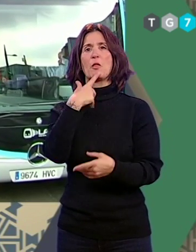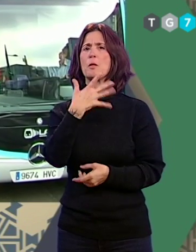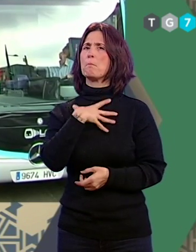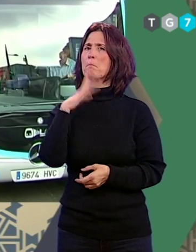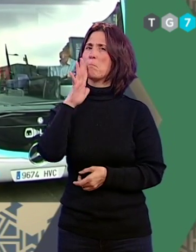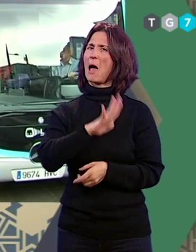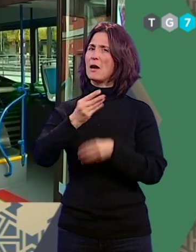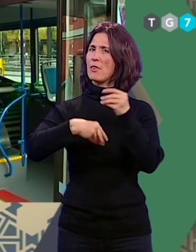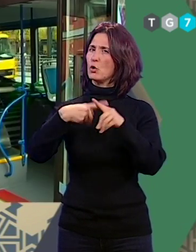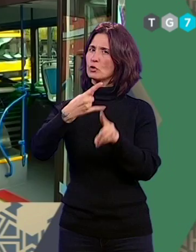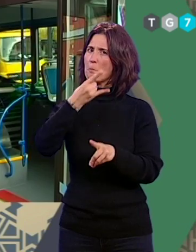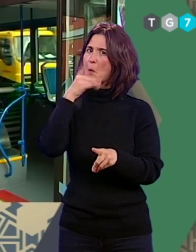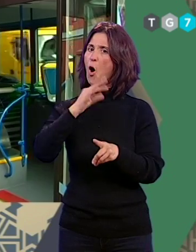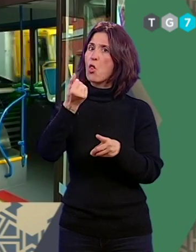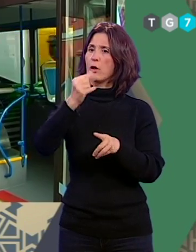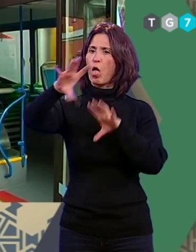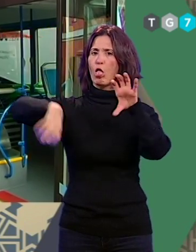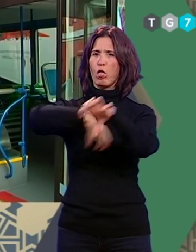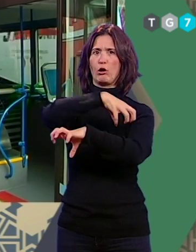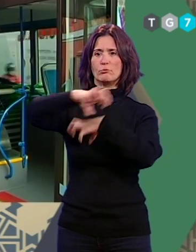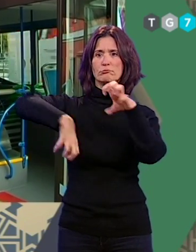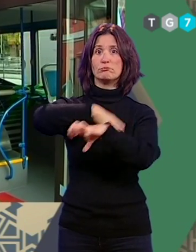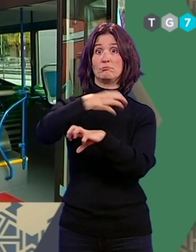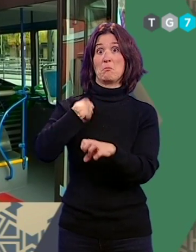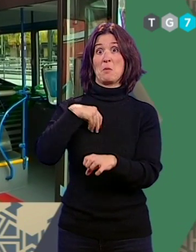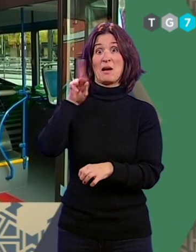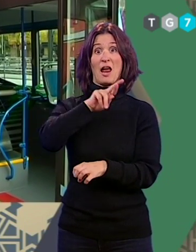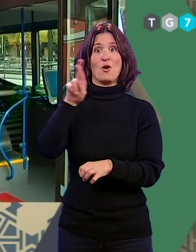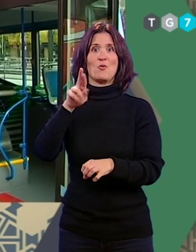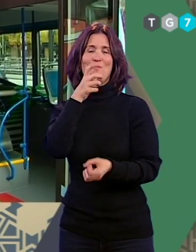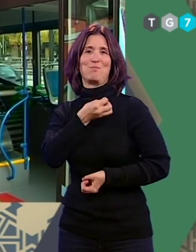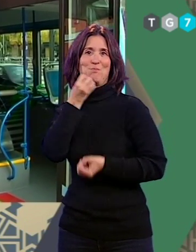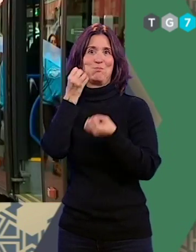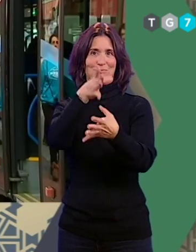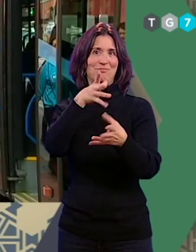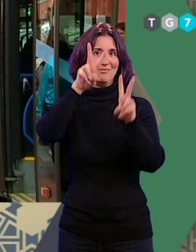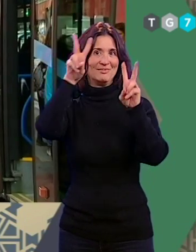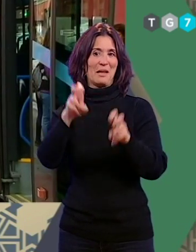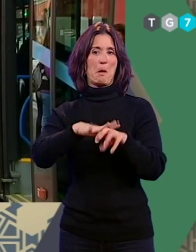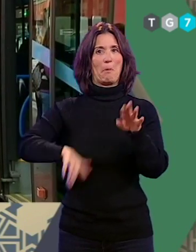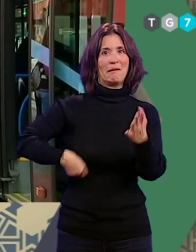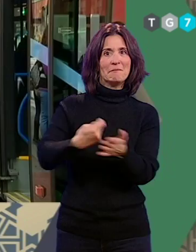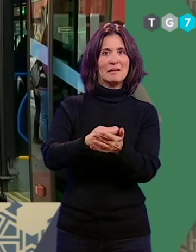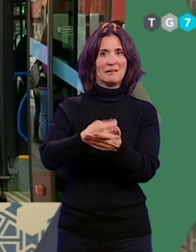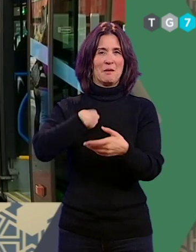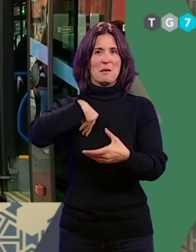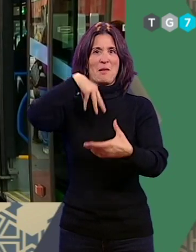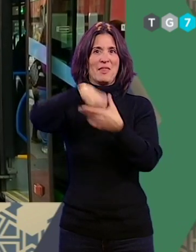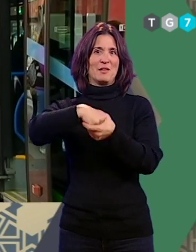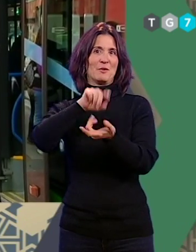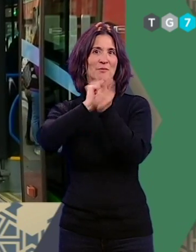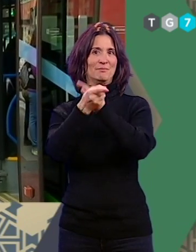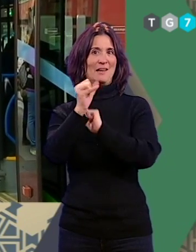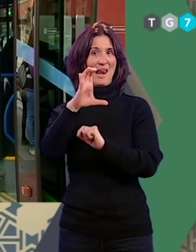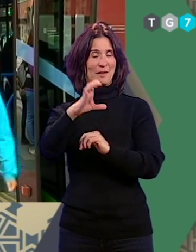de prevaricación o malversación de fondos que expuso Raquel Ruth en sus declaraciones sobre la inversión en las dársenas de la línea LAC.